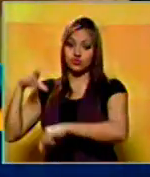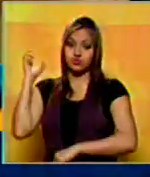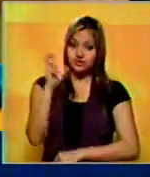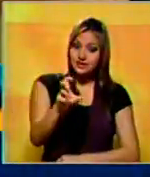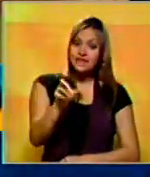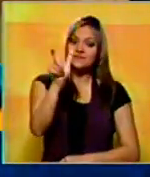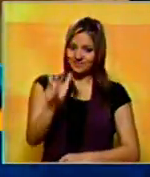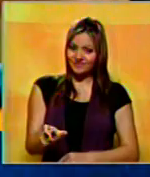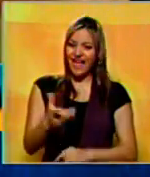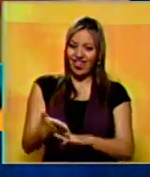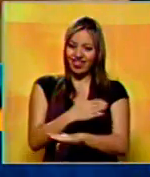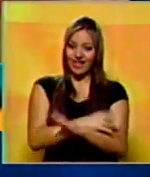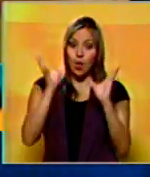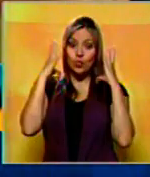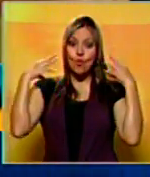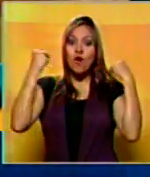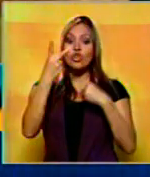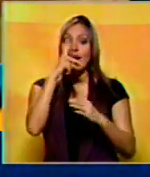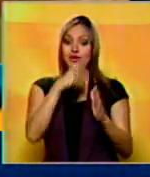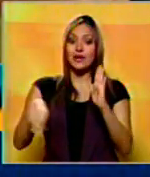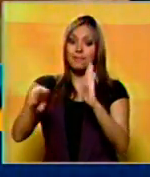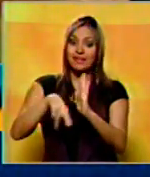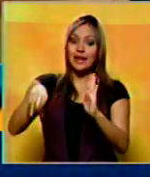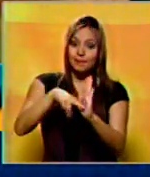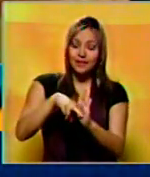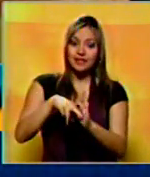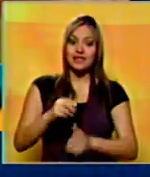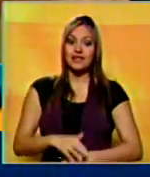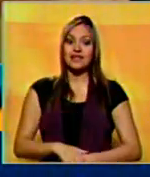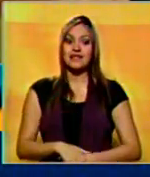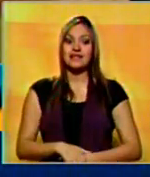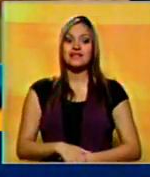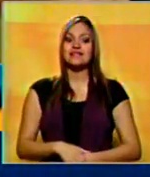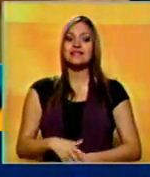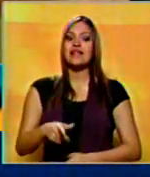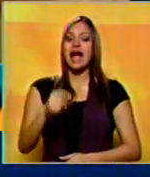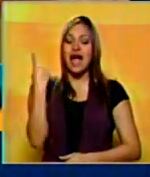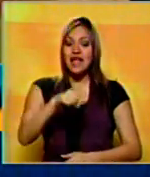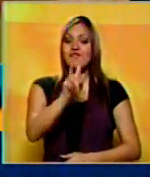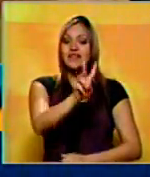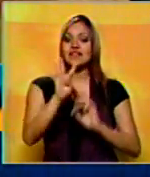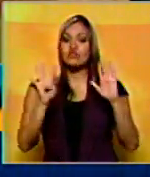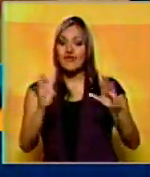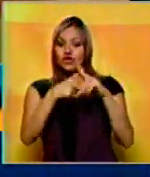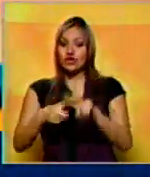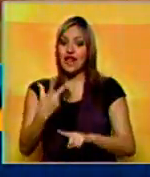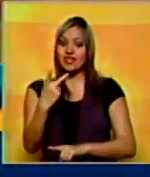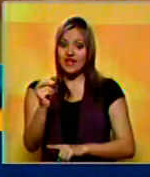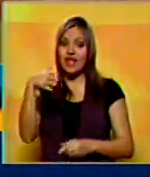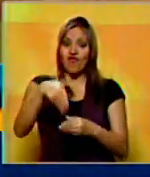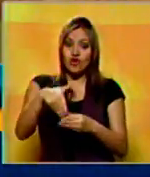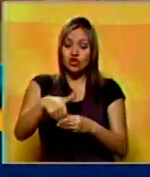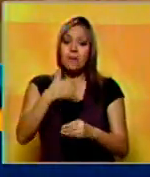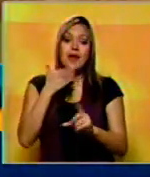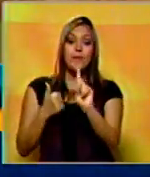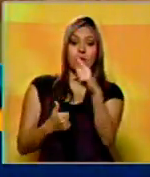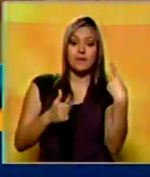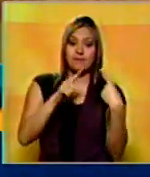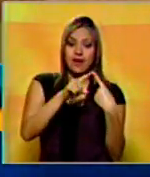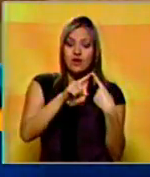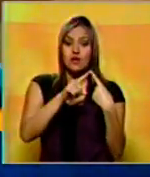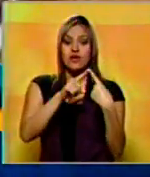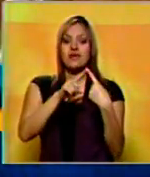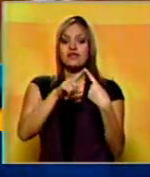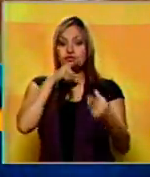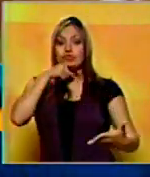en Clayton Kershaw, por segundo año consecutivo. El zurdo de los Dodgers de Los Ángeles logró 29 de los 30 votos posibles para el primer lugar. Kershaw